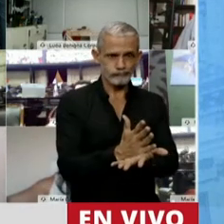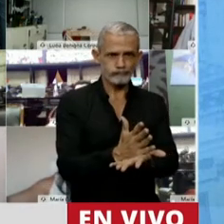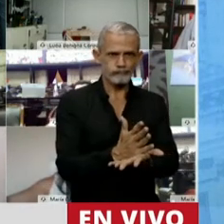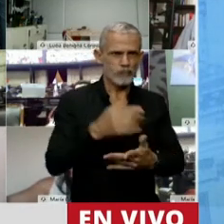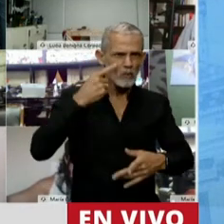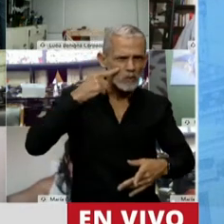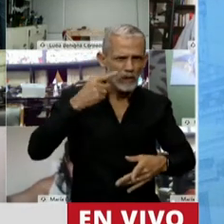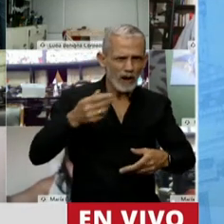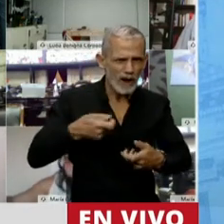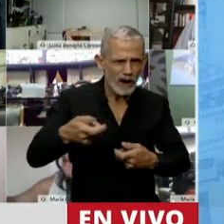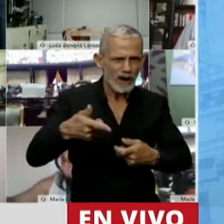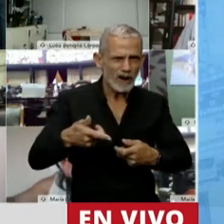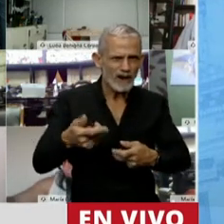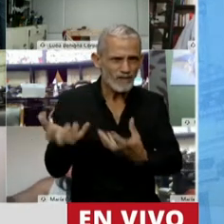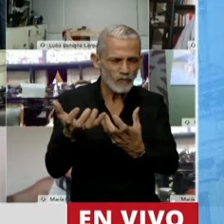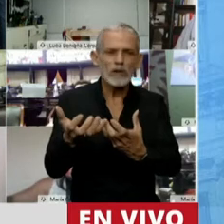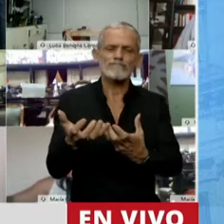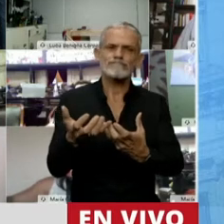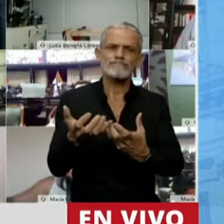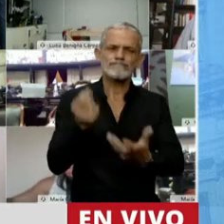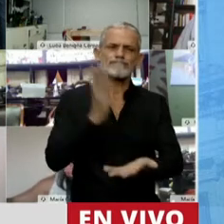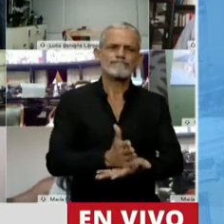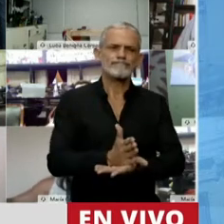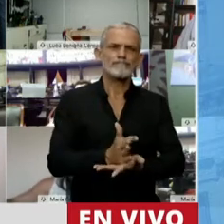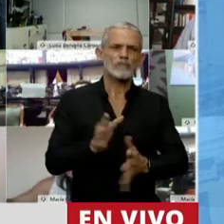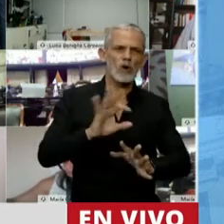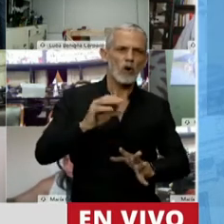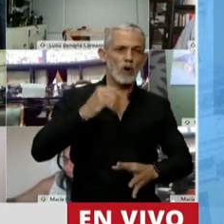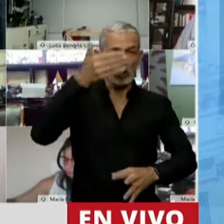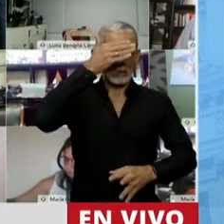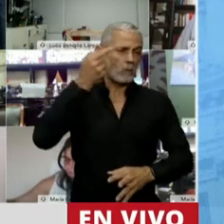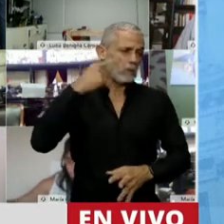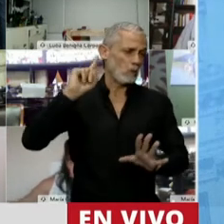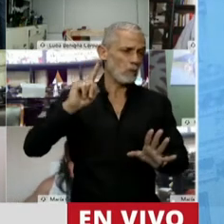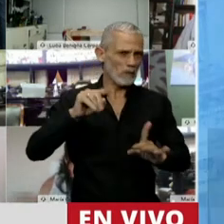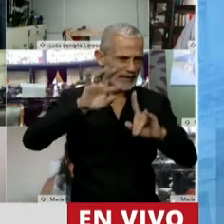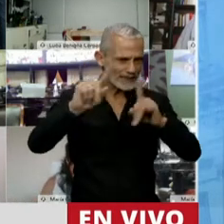malas intenciones. En realidad hay temas de intencionalidad, negligencia y desconocimiento.